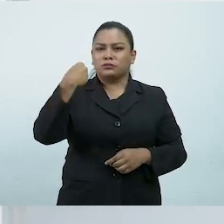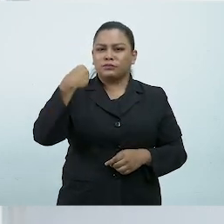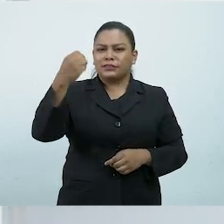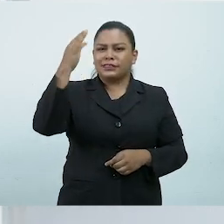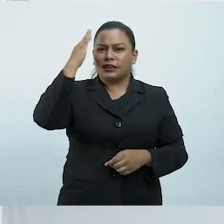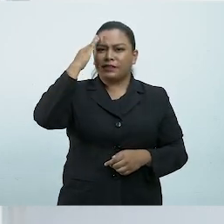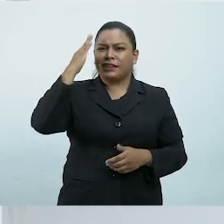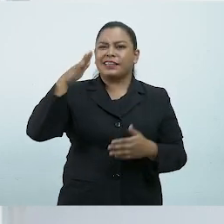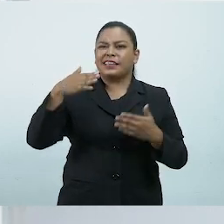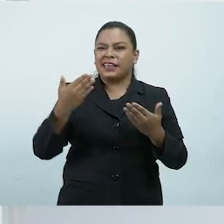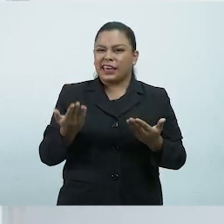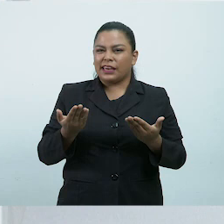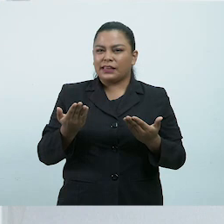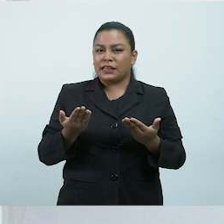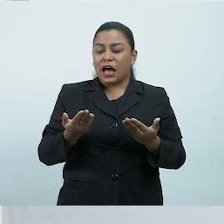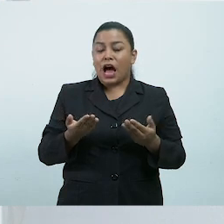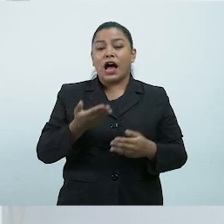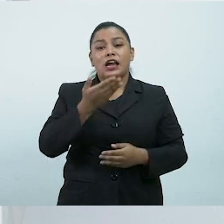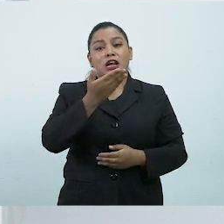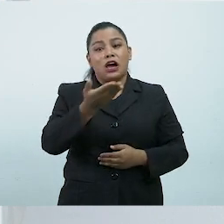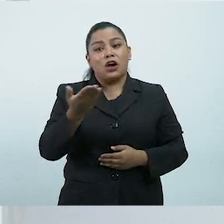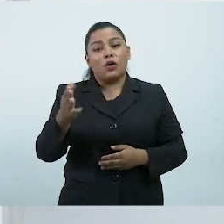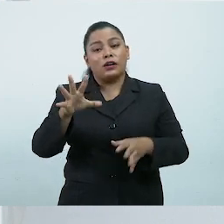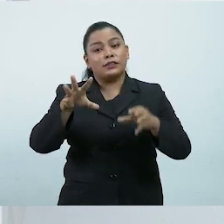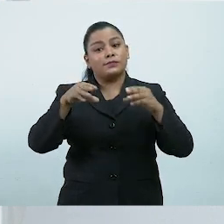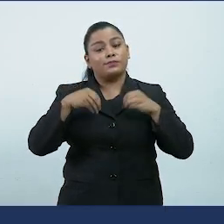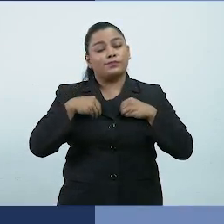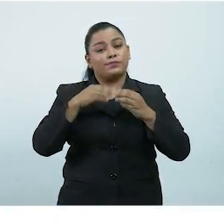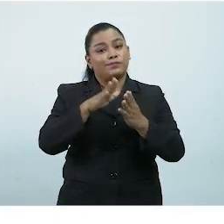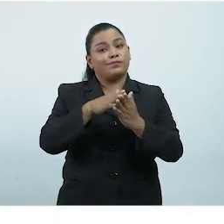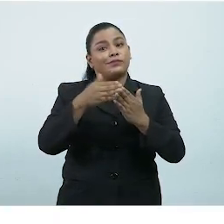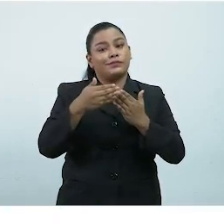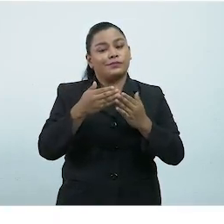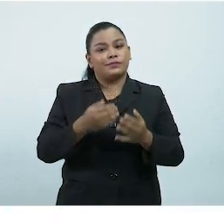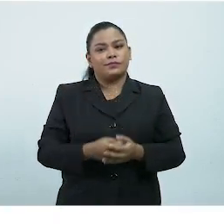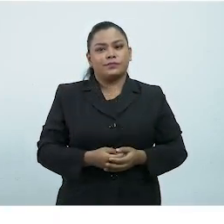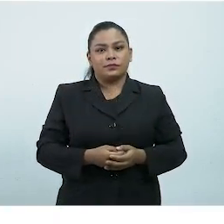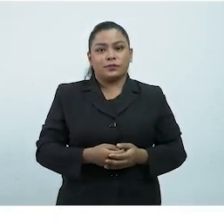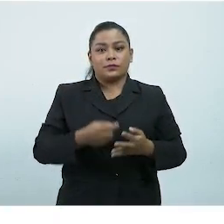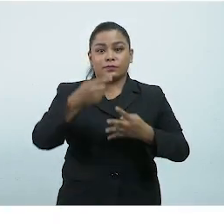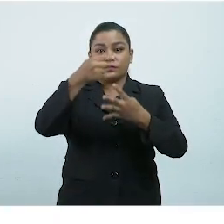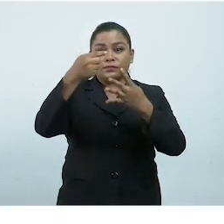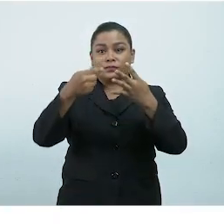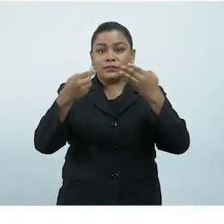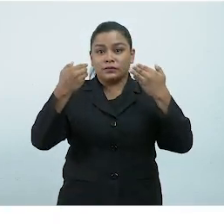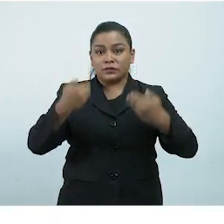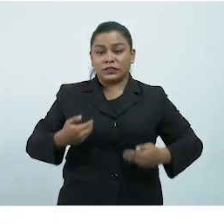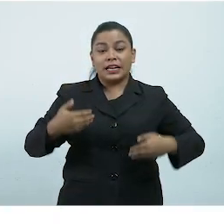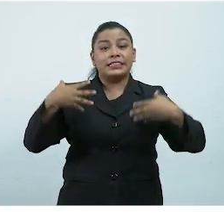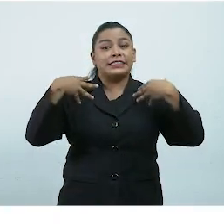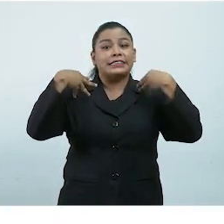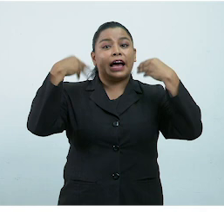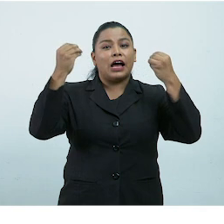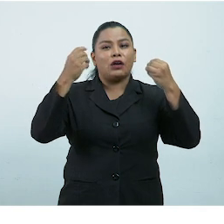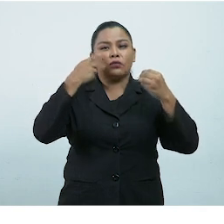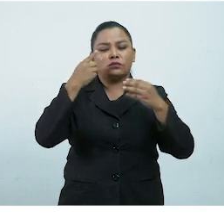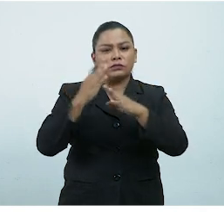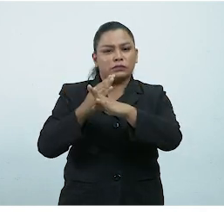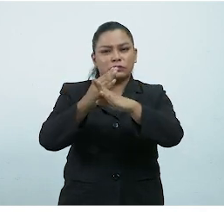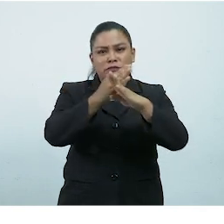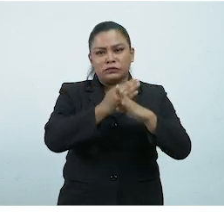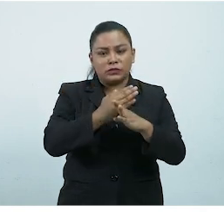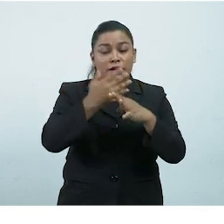las premisas o requisitos a cumplir para este plan. 5. derecho a la salud busca preservar la